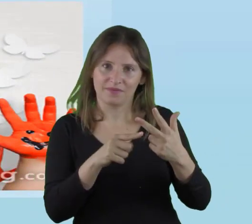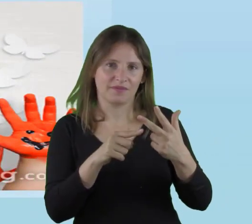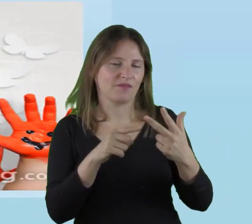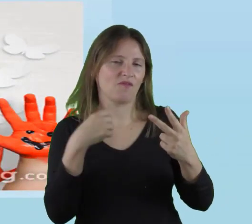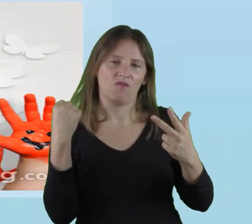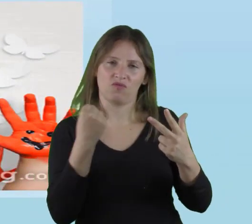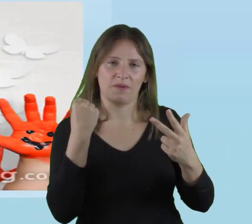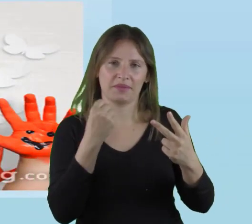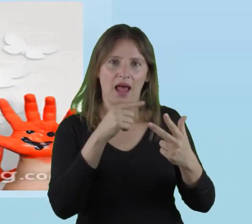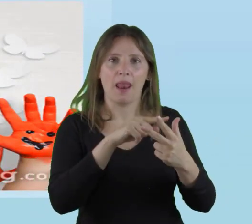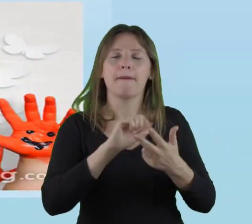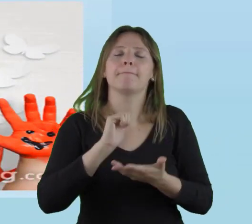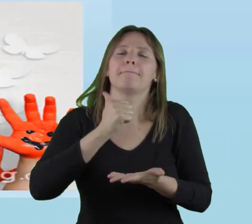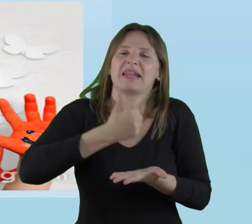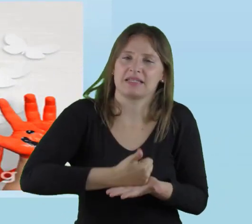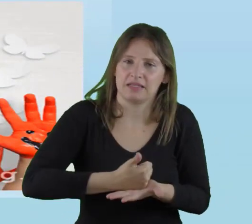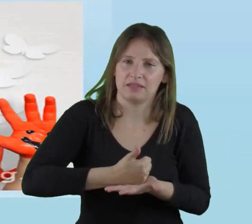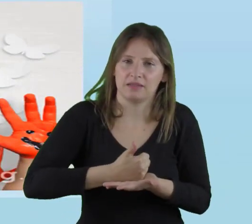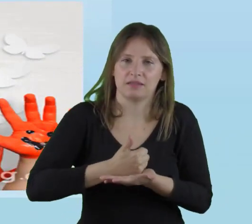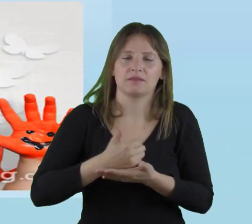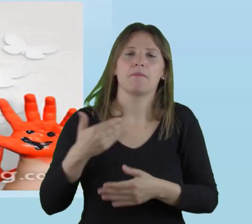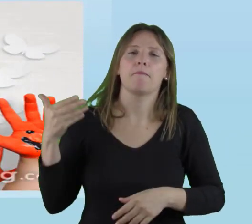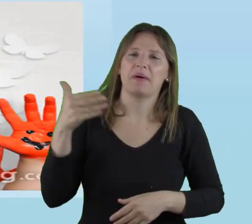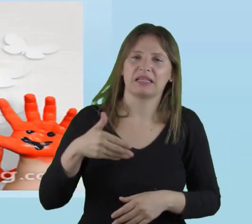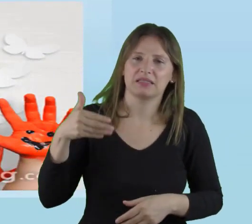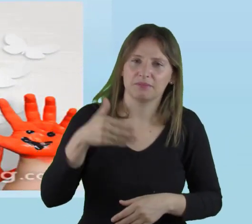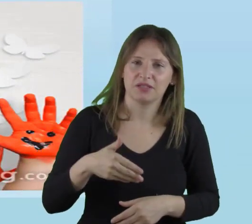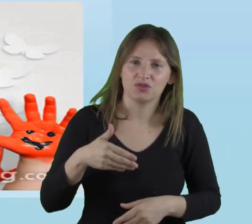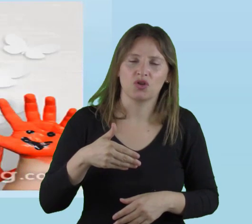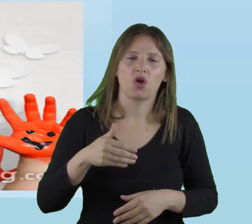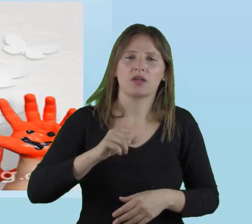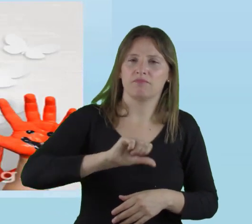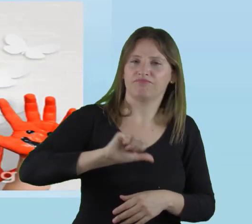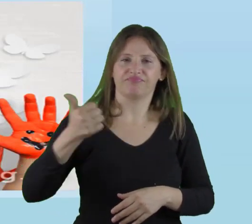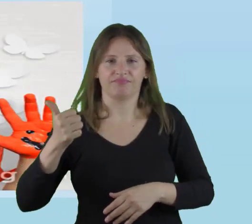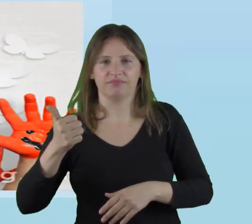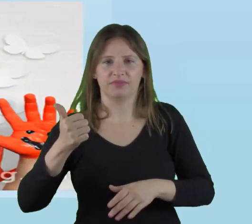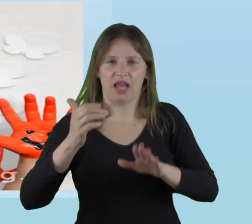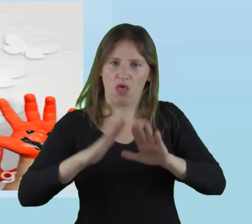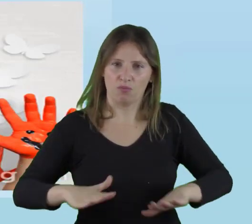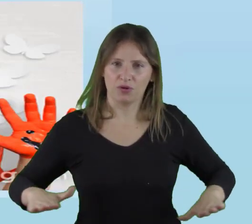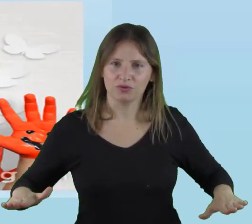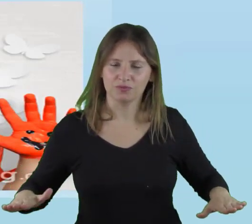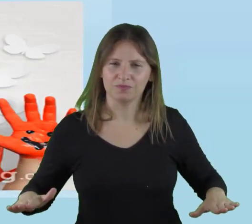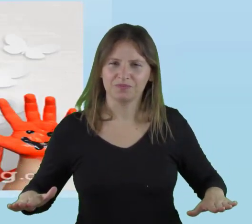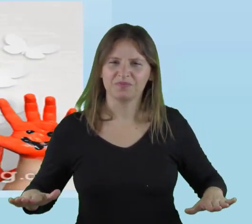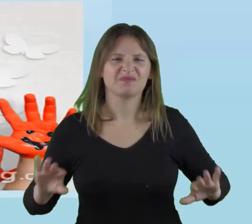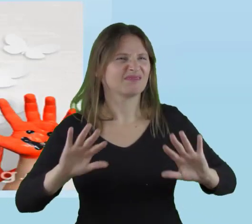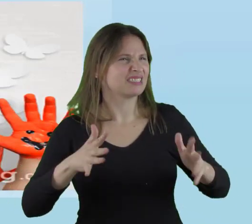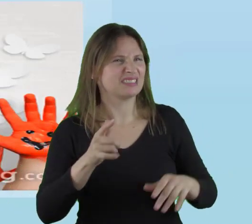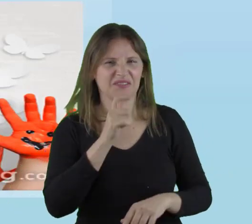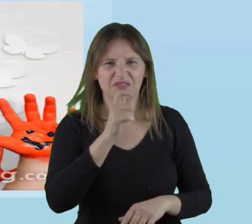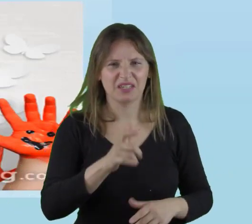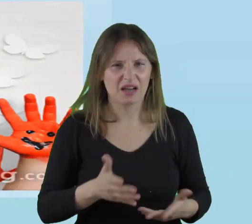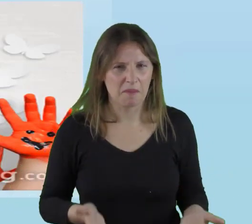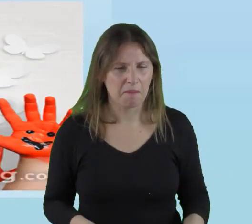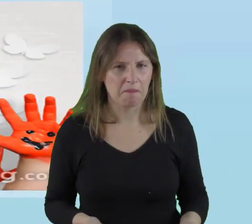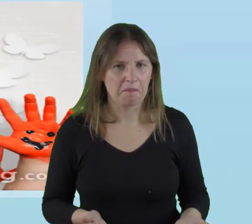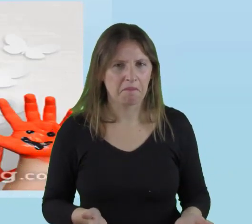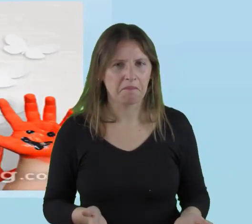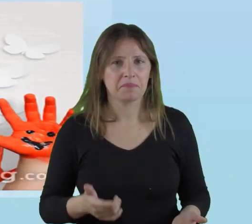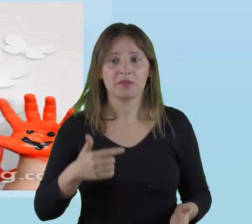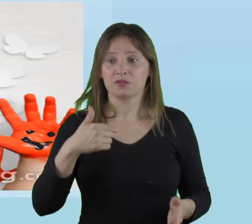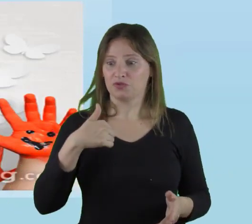pueden faltar. La presencia, la participación y el progreso. ¿Y qué quiere decir esto?